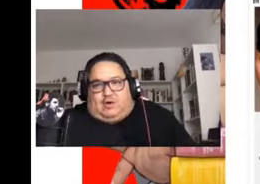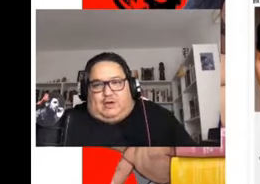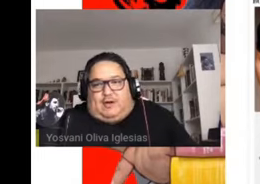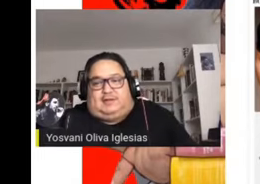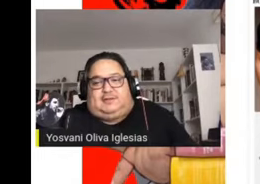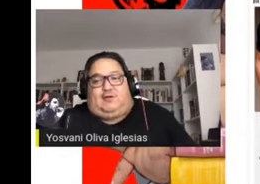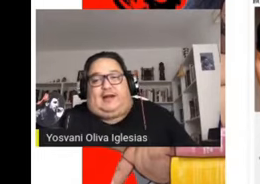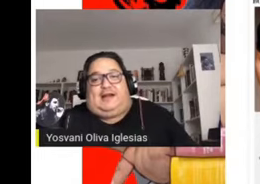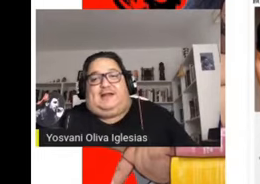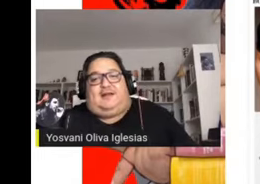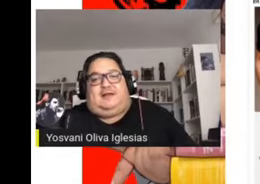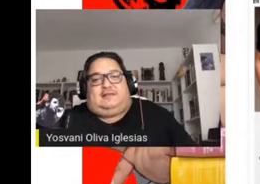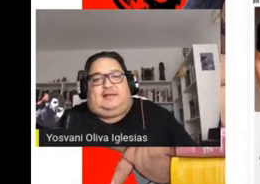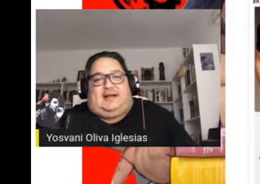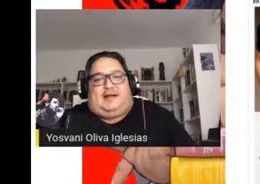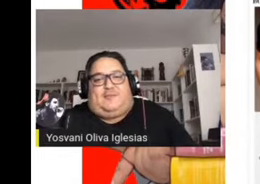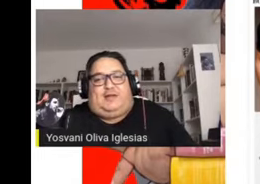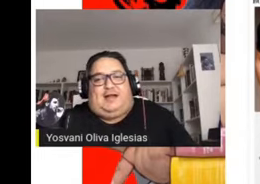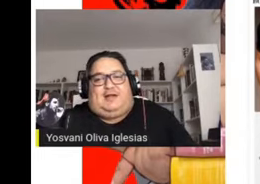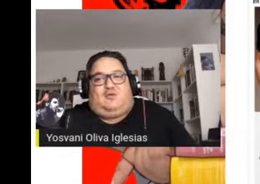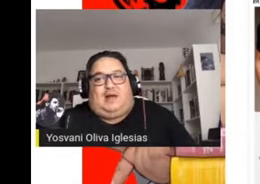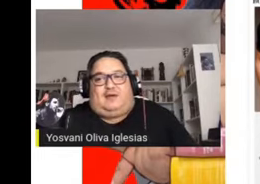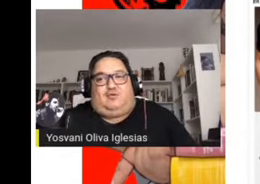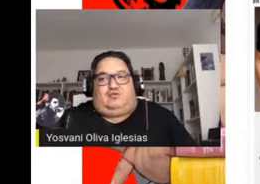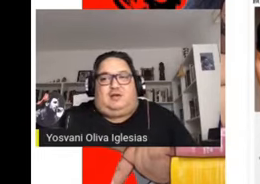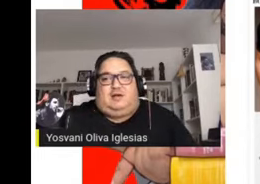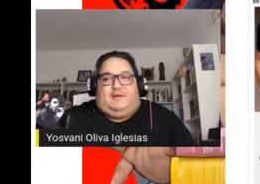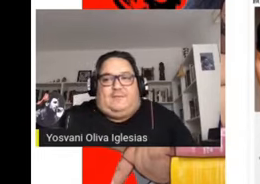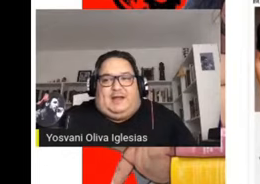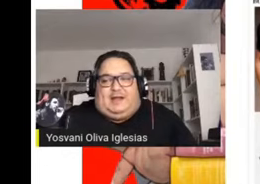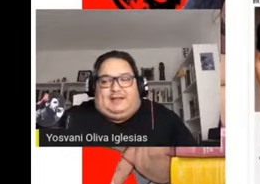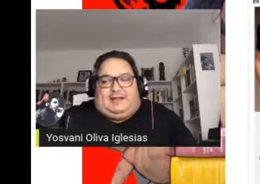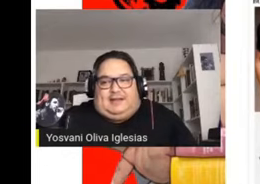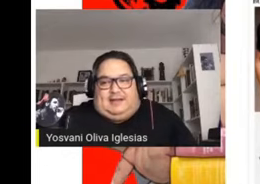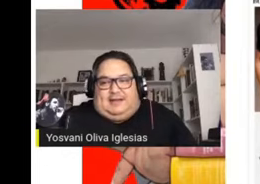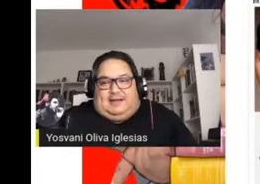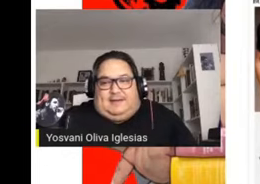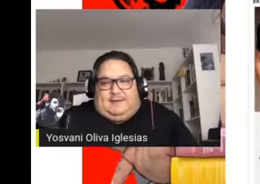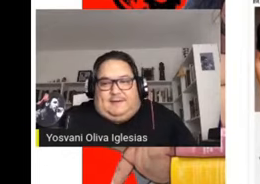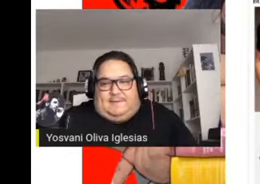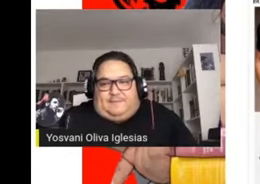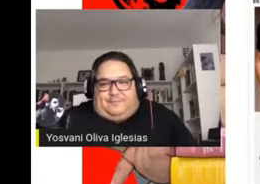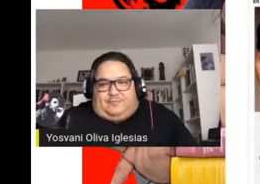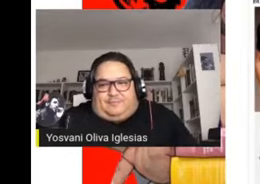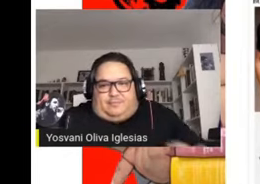cohiban, no se cohiban si lo creen, si creen que pueden ayudarnos en este.